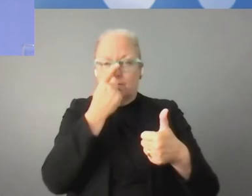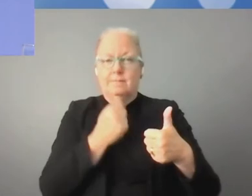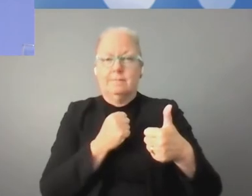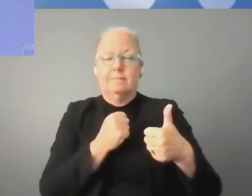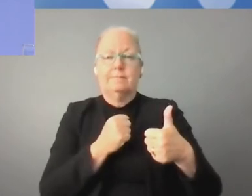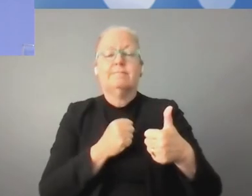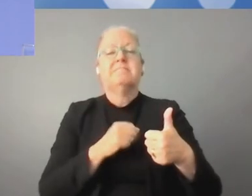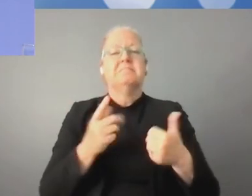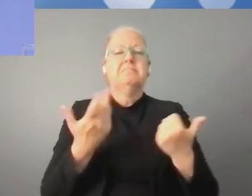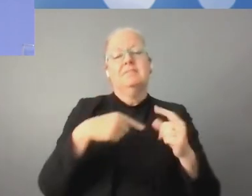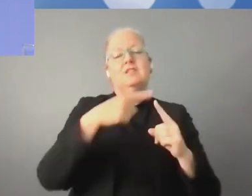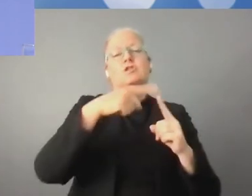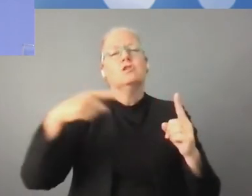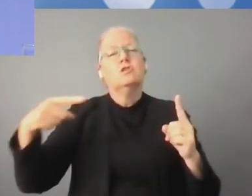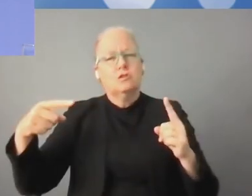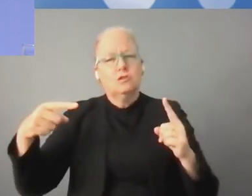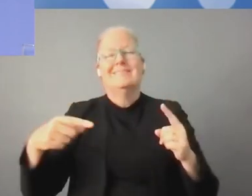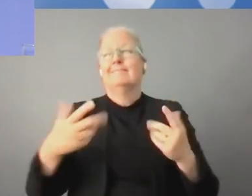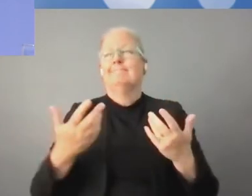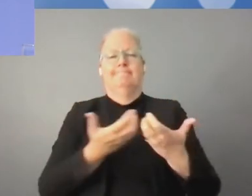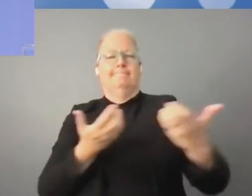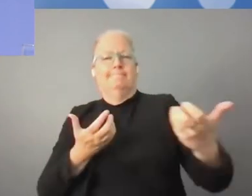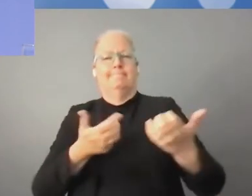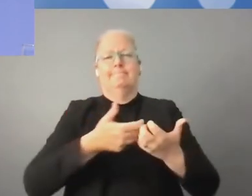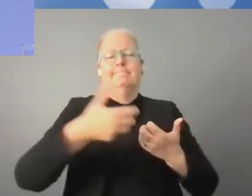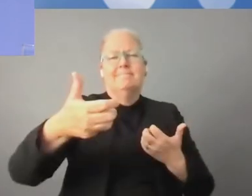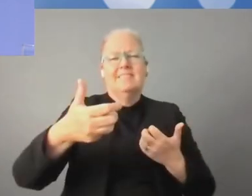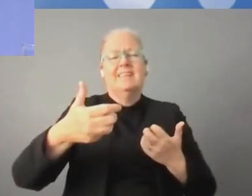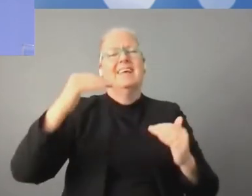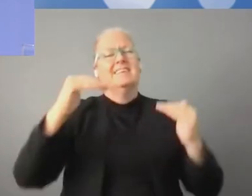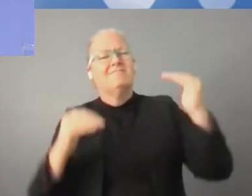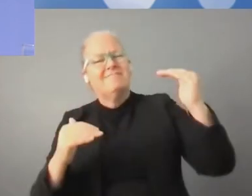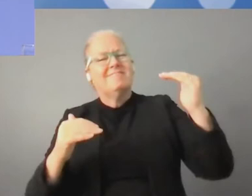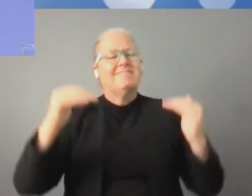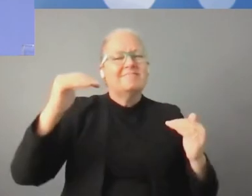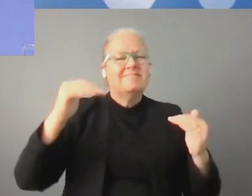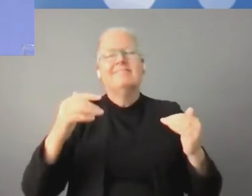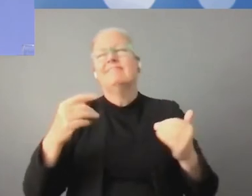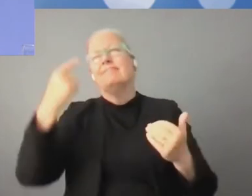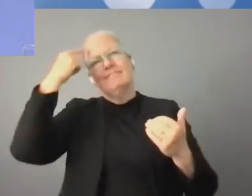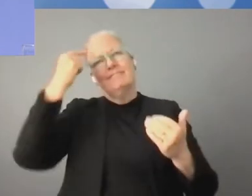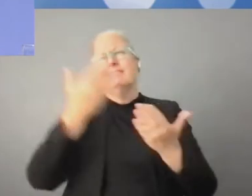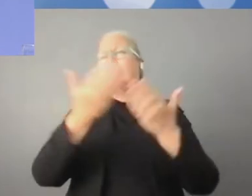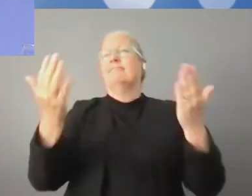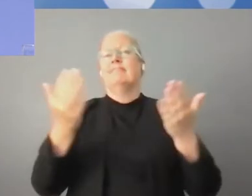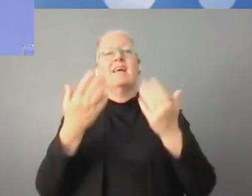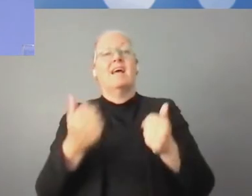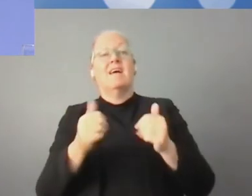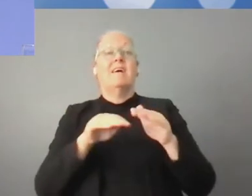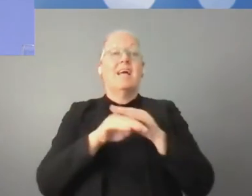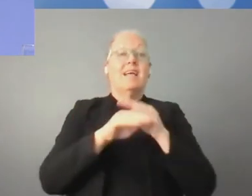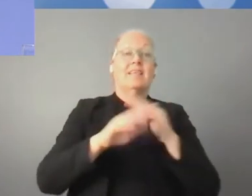falta de equilibrio en cuanto a la gobernanza sobre la inteligencia artificial.